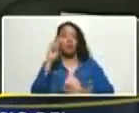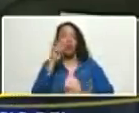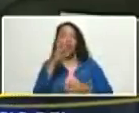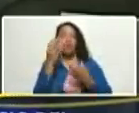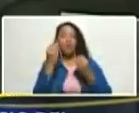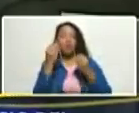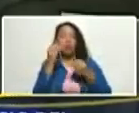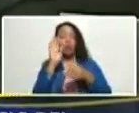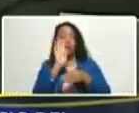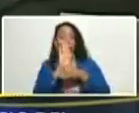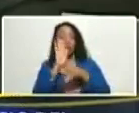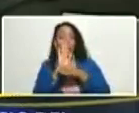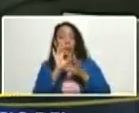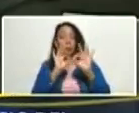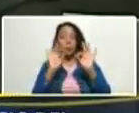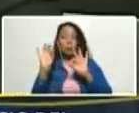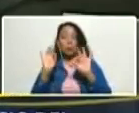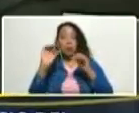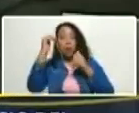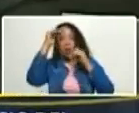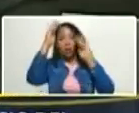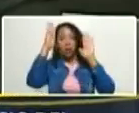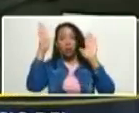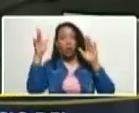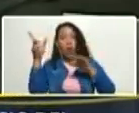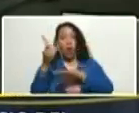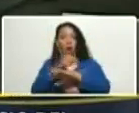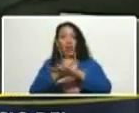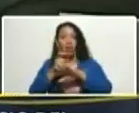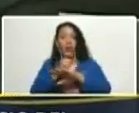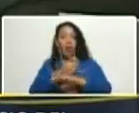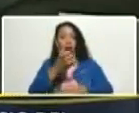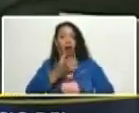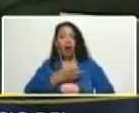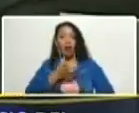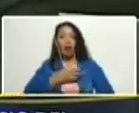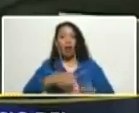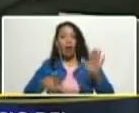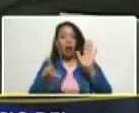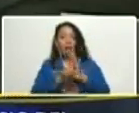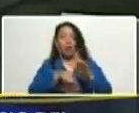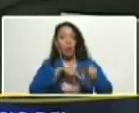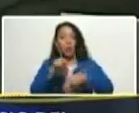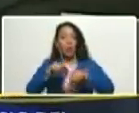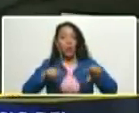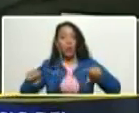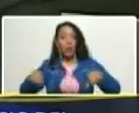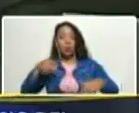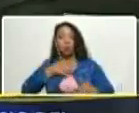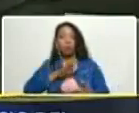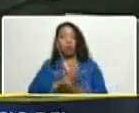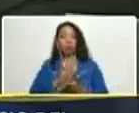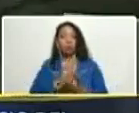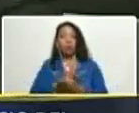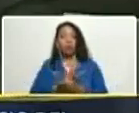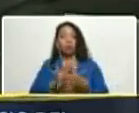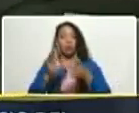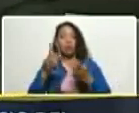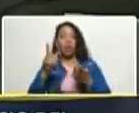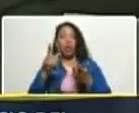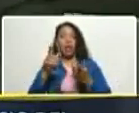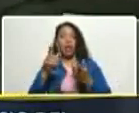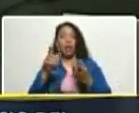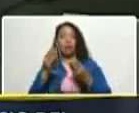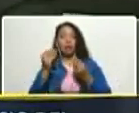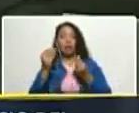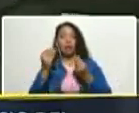cuidado y mucha atención con gobernadores y alcaldes que es la ley de coordinación y armonización de las potestades tributarias que es una